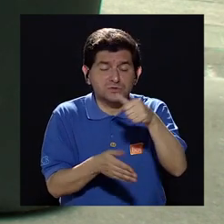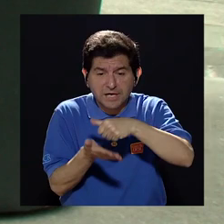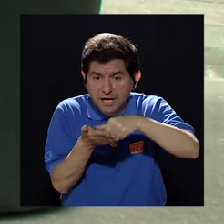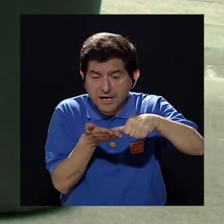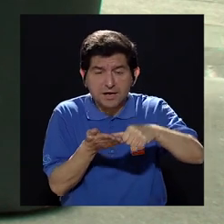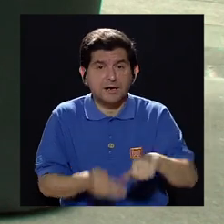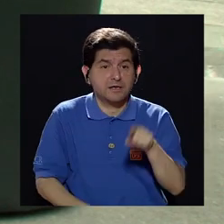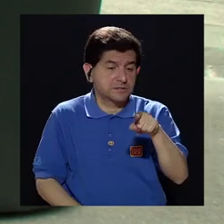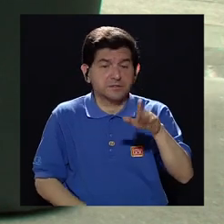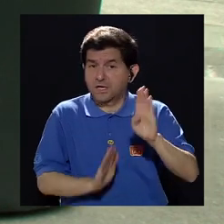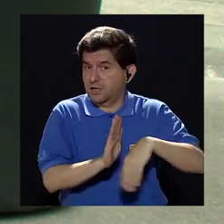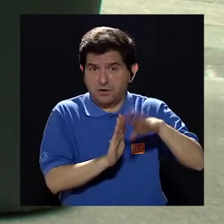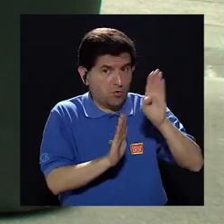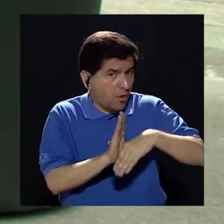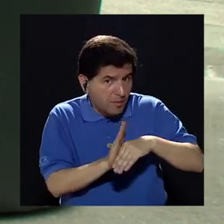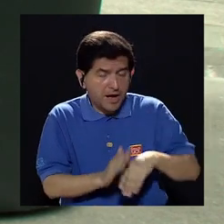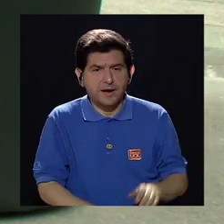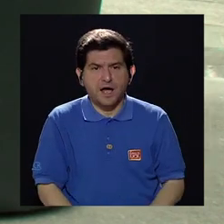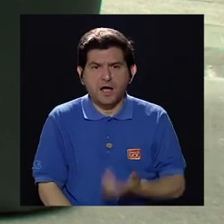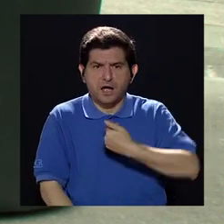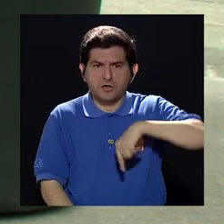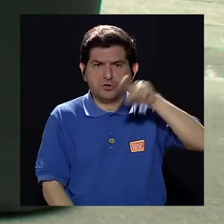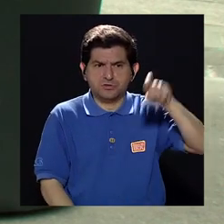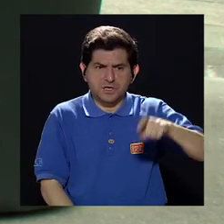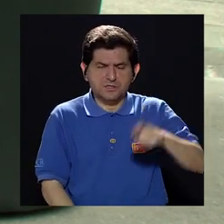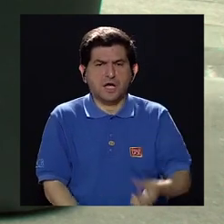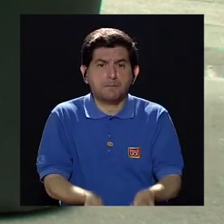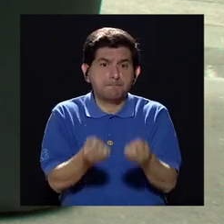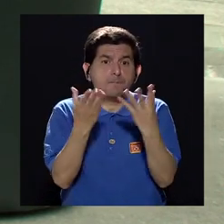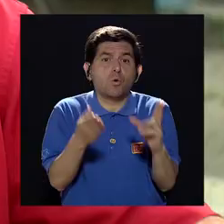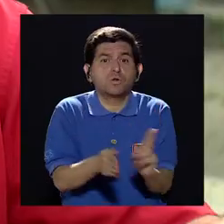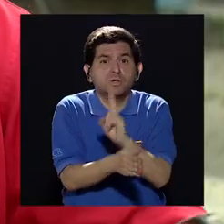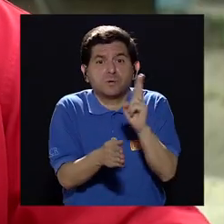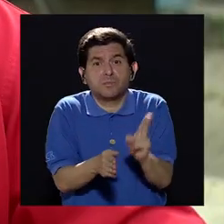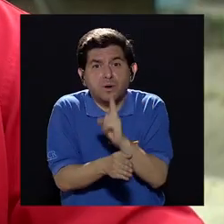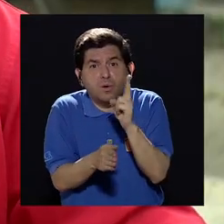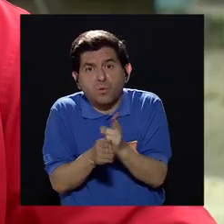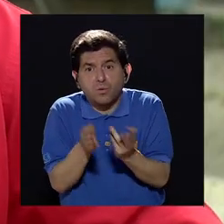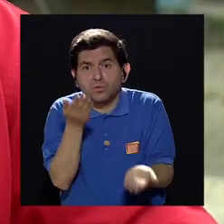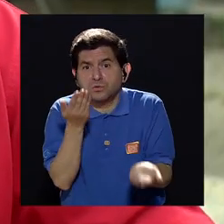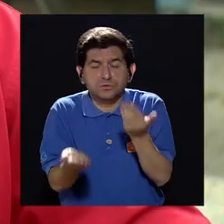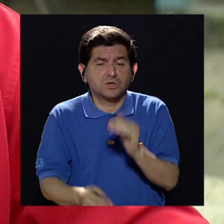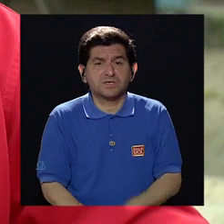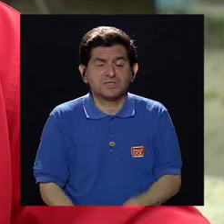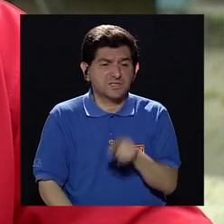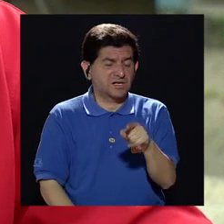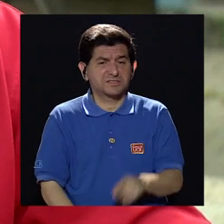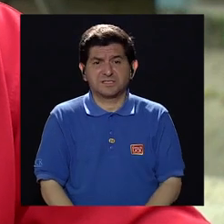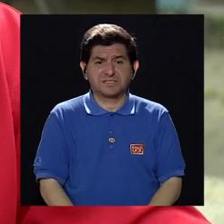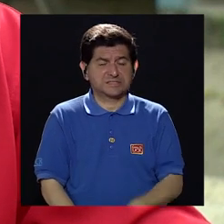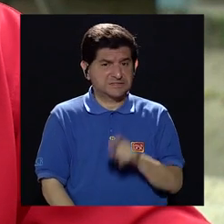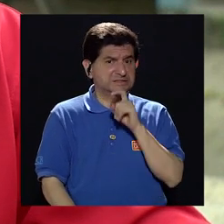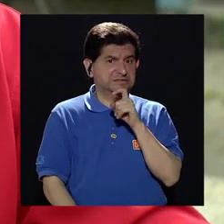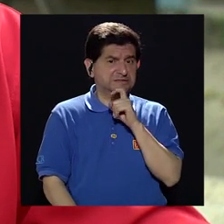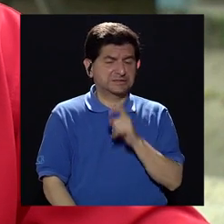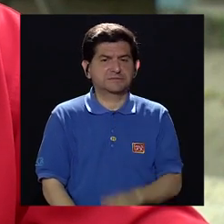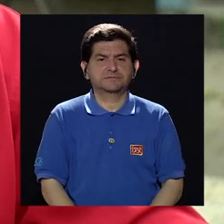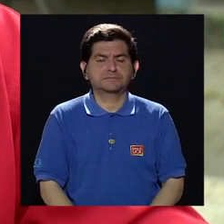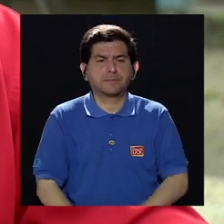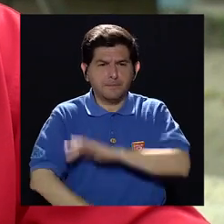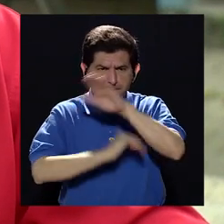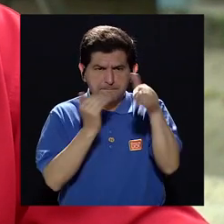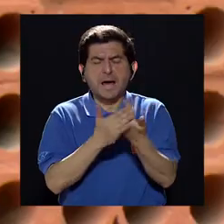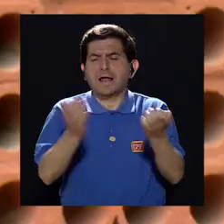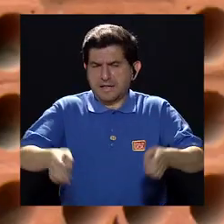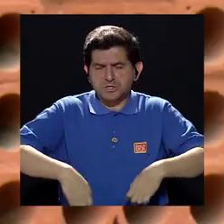porque si el producto no es muy barato, tenemos que ponernos muchísima cantidad, de pronto que va a ser poco rentable. Bueno, lo importante es